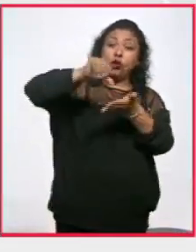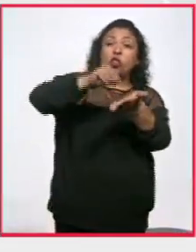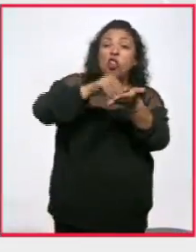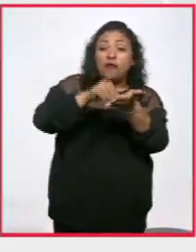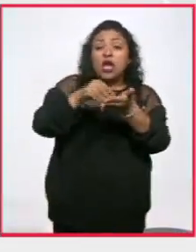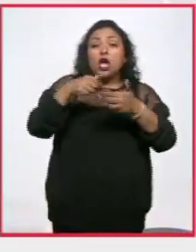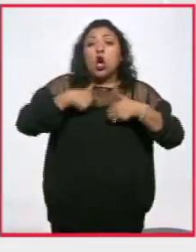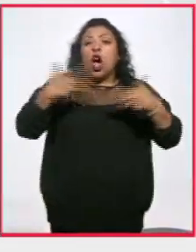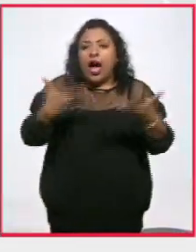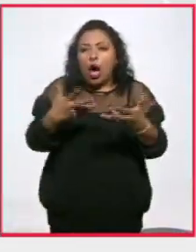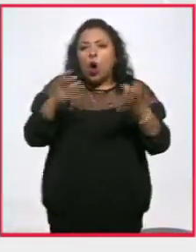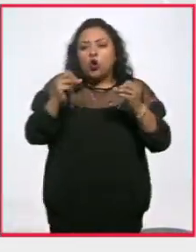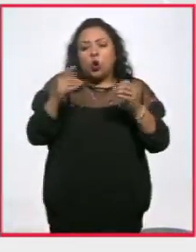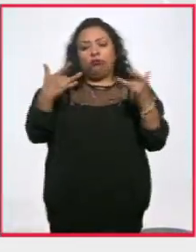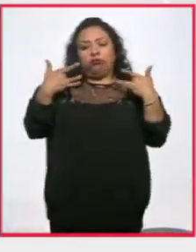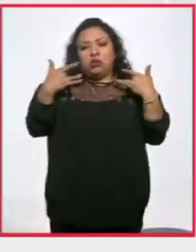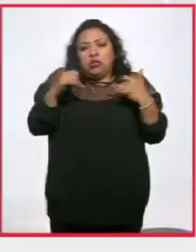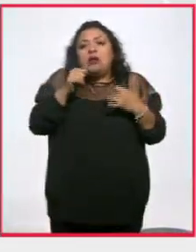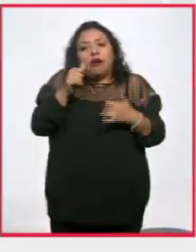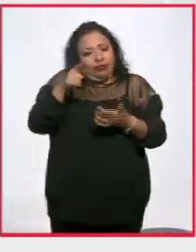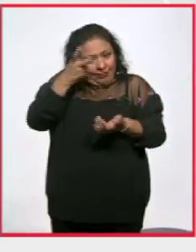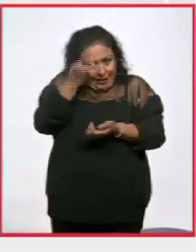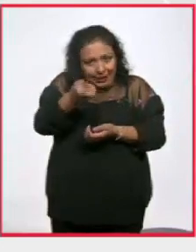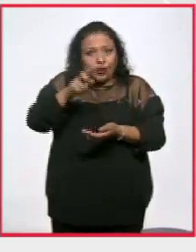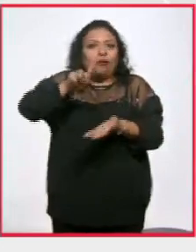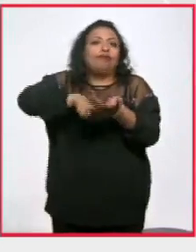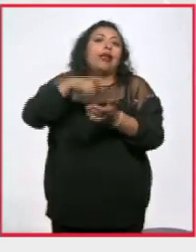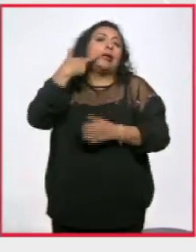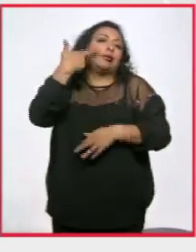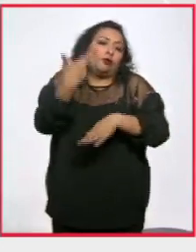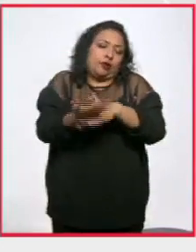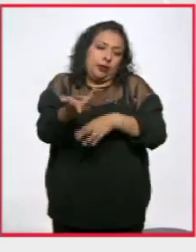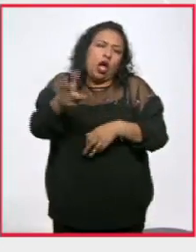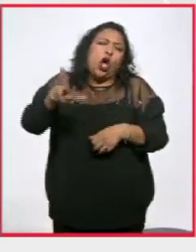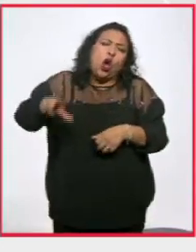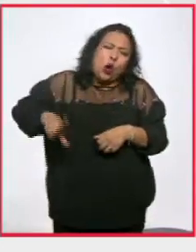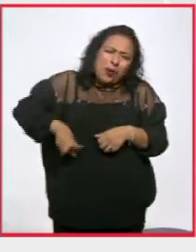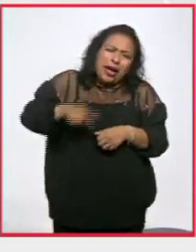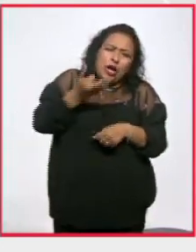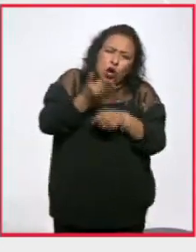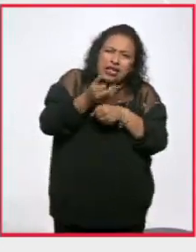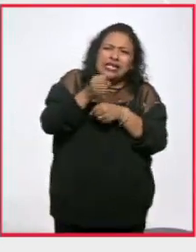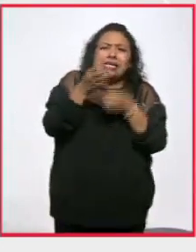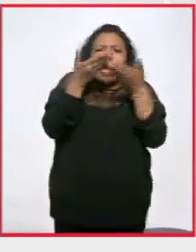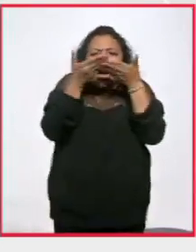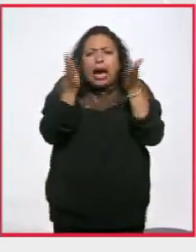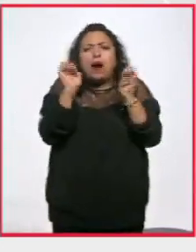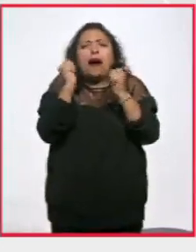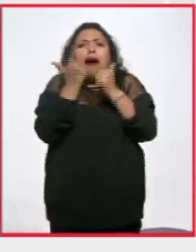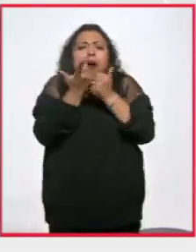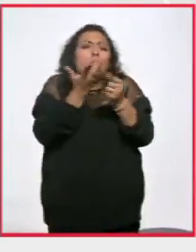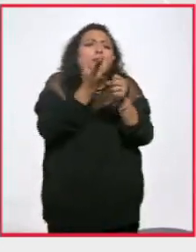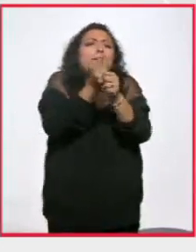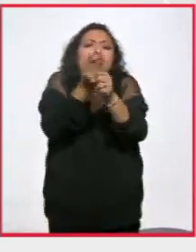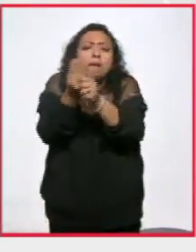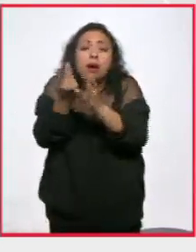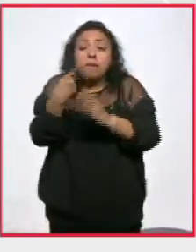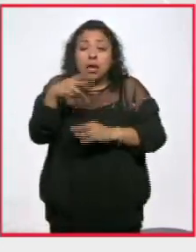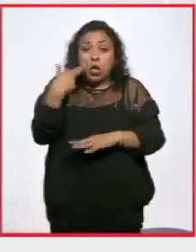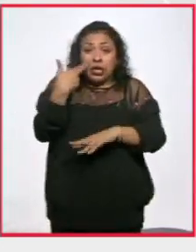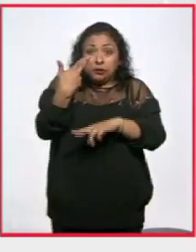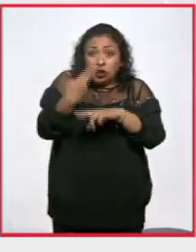omisión tienen responsabilidad y que si bien este gobierno está abriéndose a hacer algunas cosas, la